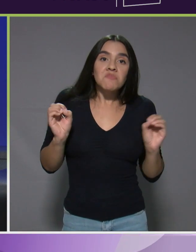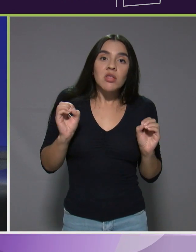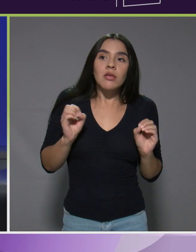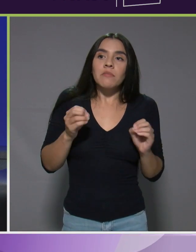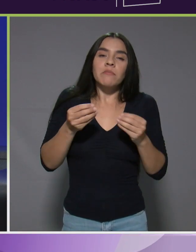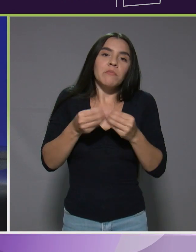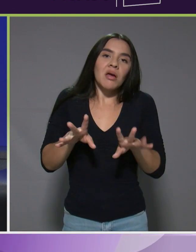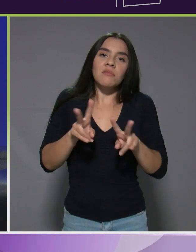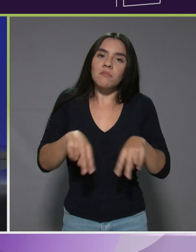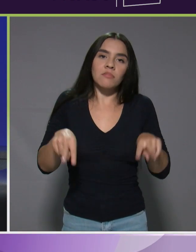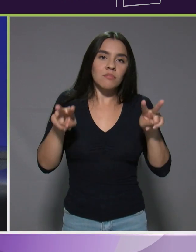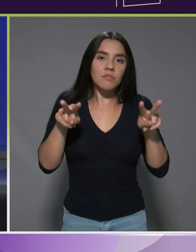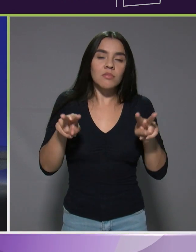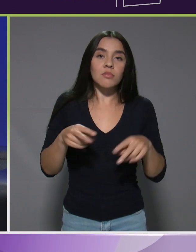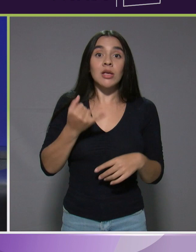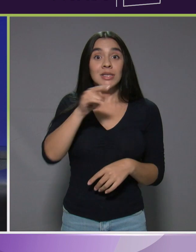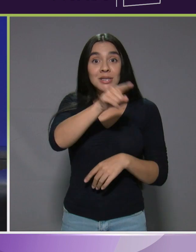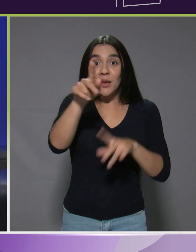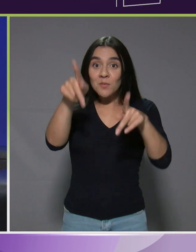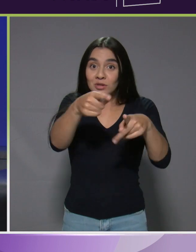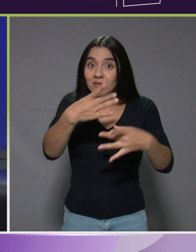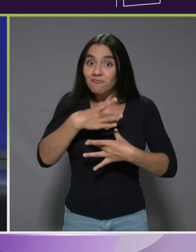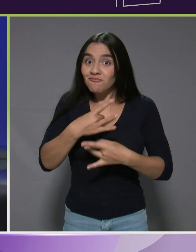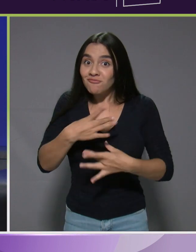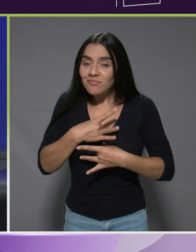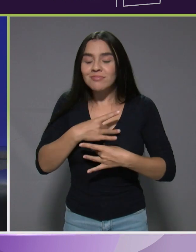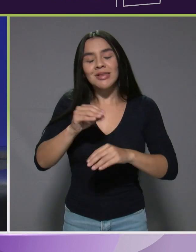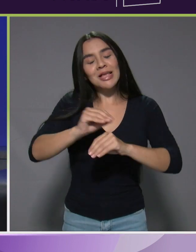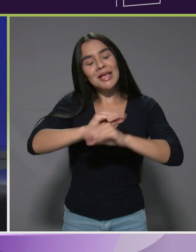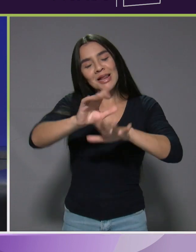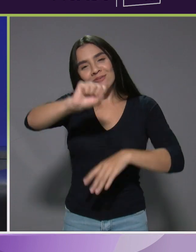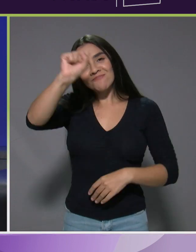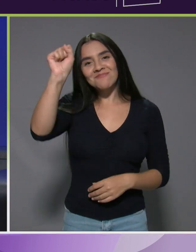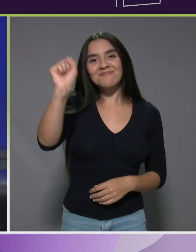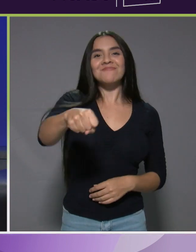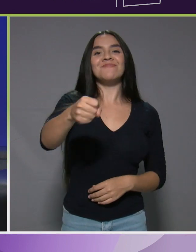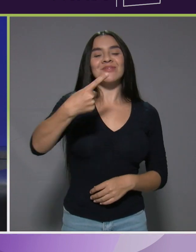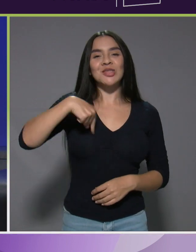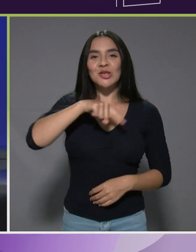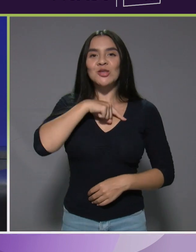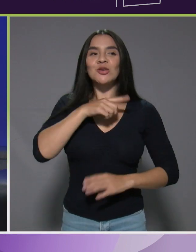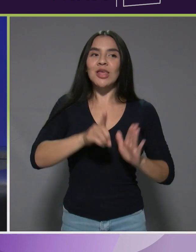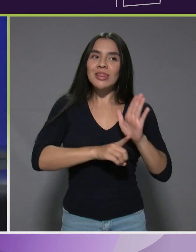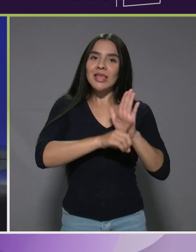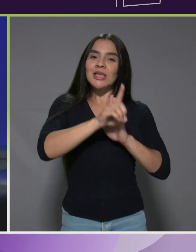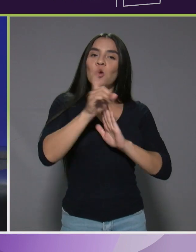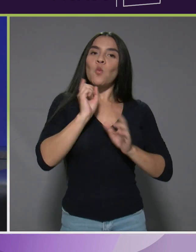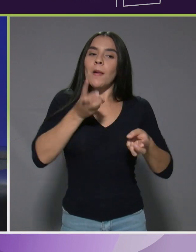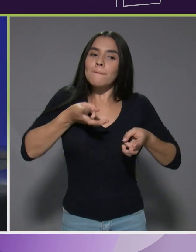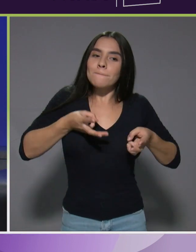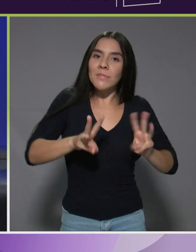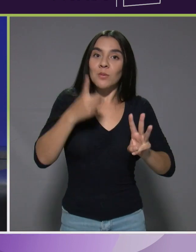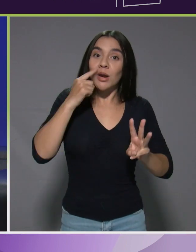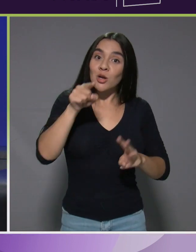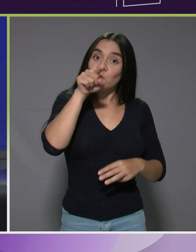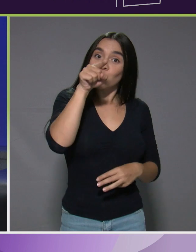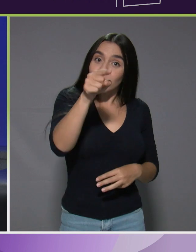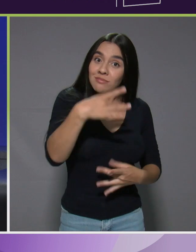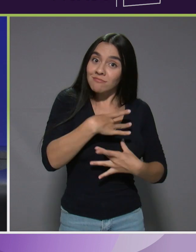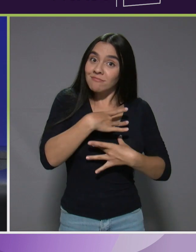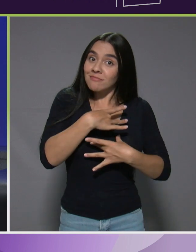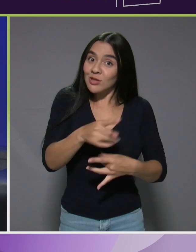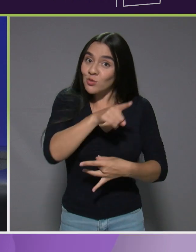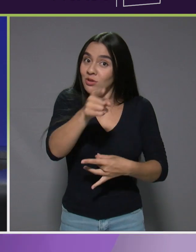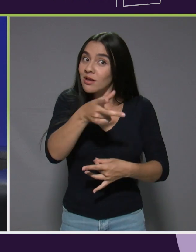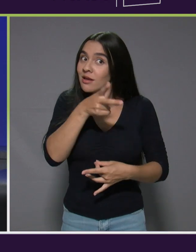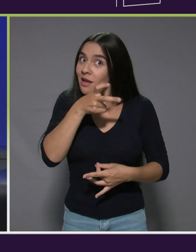valioso. Así que todos los interesados, claro que sí, estamos en el desarrollo del método para que usted, que está interesado, que